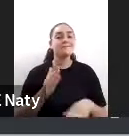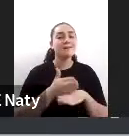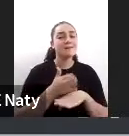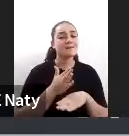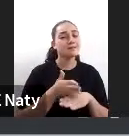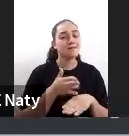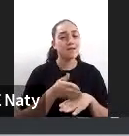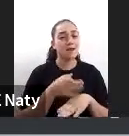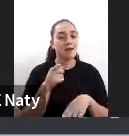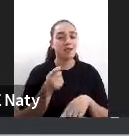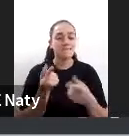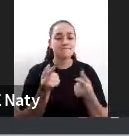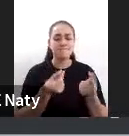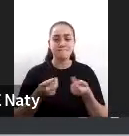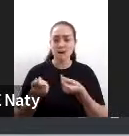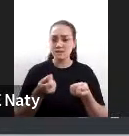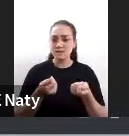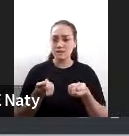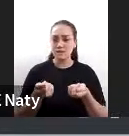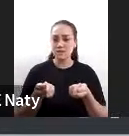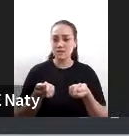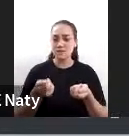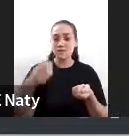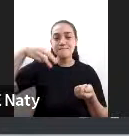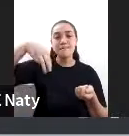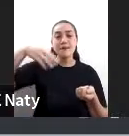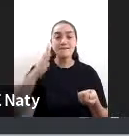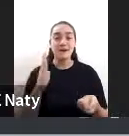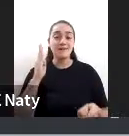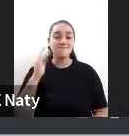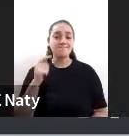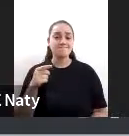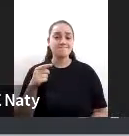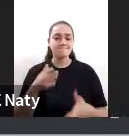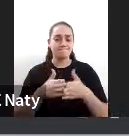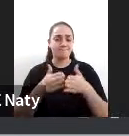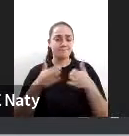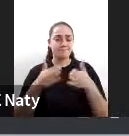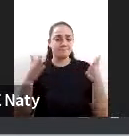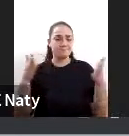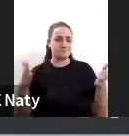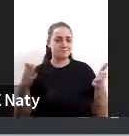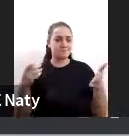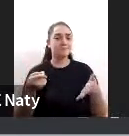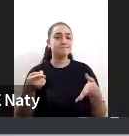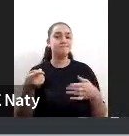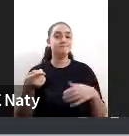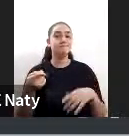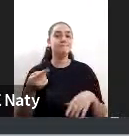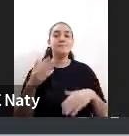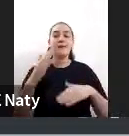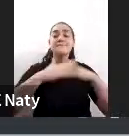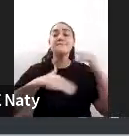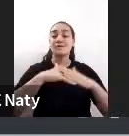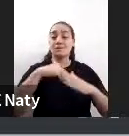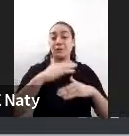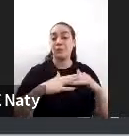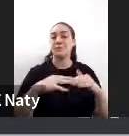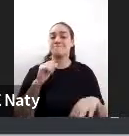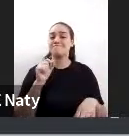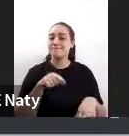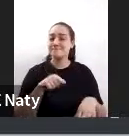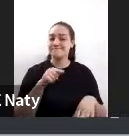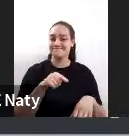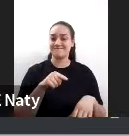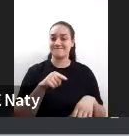precio del megabyte era muy muy grande y eso tenía que ver con las infraestructuras cuando el Estado le preguntaba a las